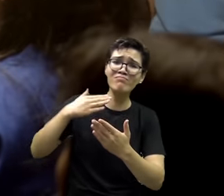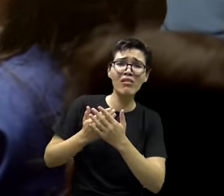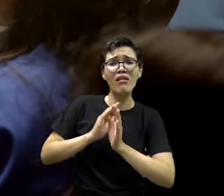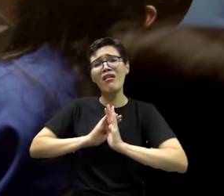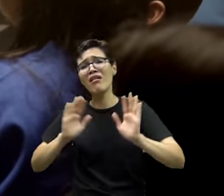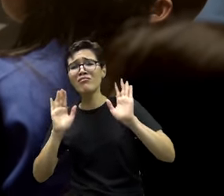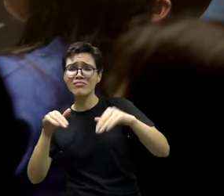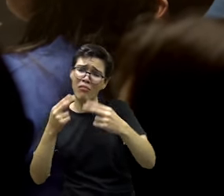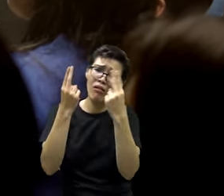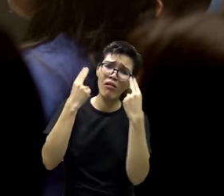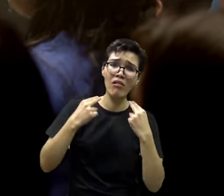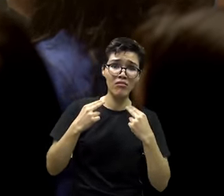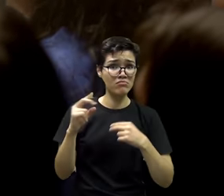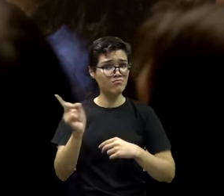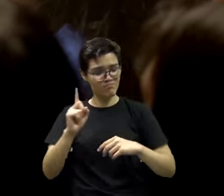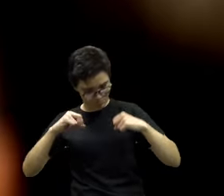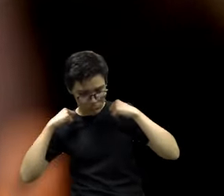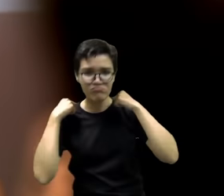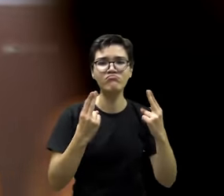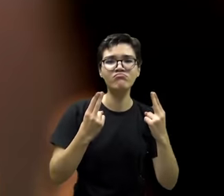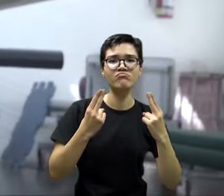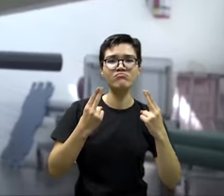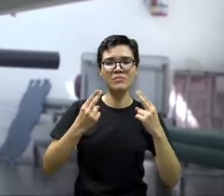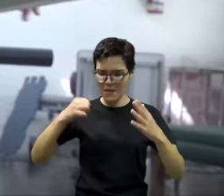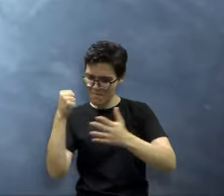Pero que estemos perdiendo no quiere decir que nos demos por vencidos.